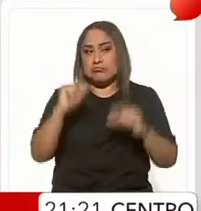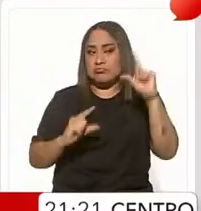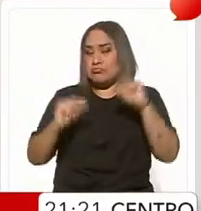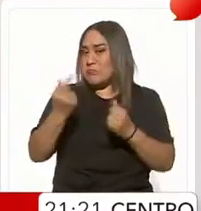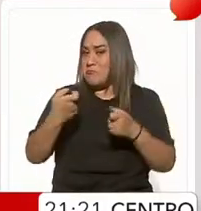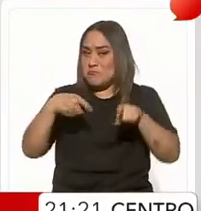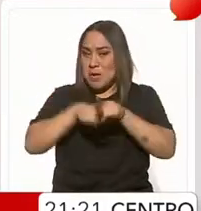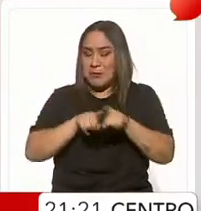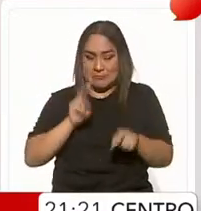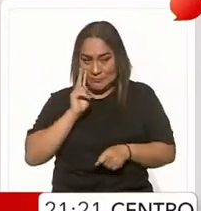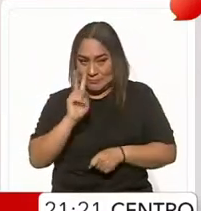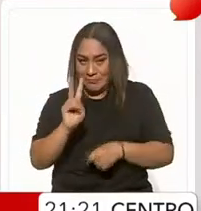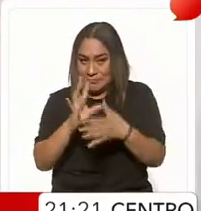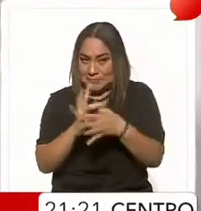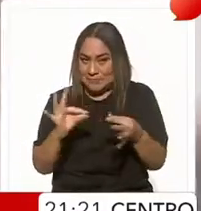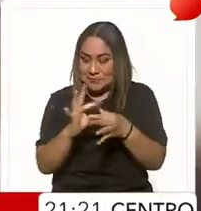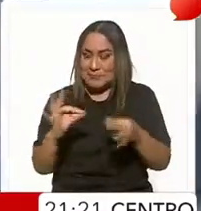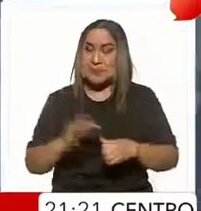Aquí tenemos los detalles.